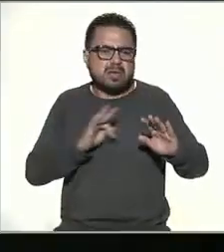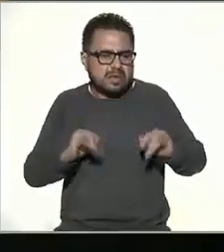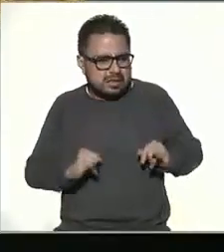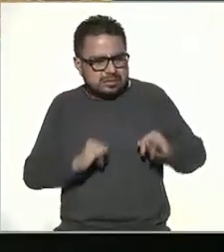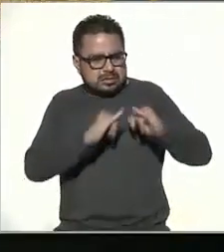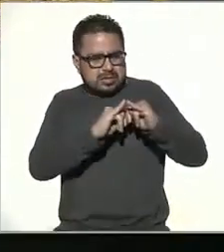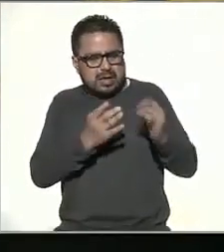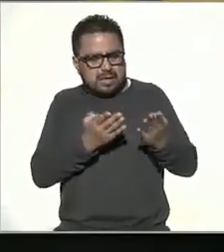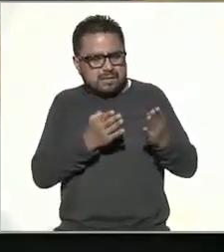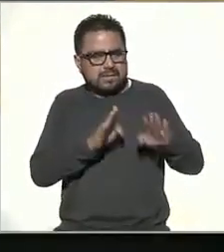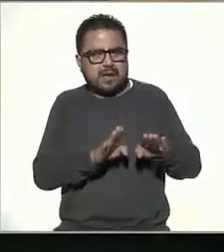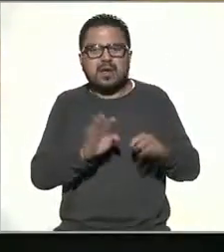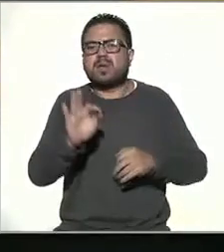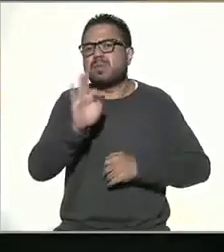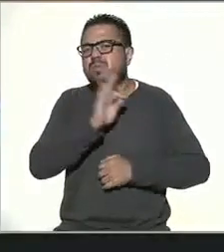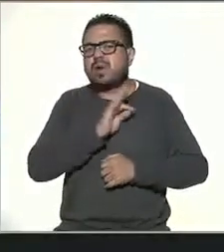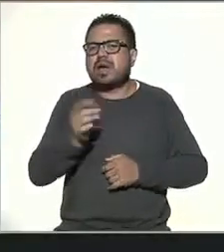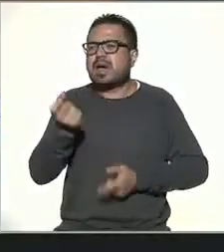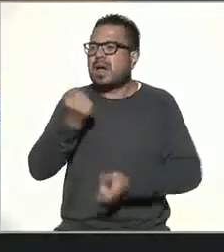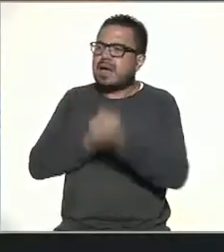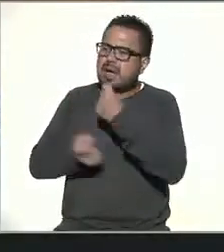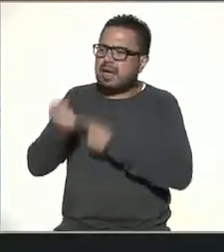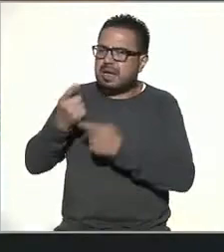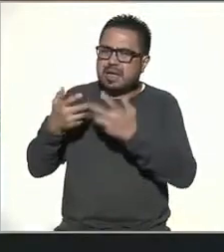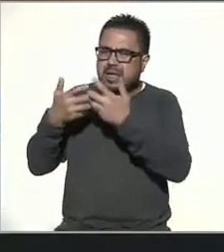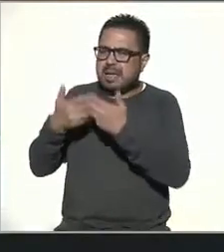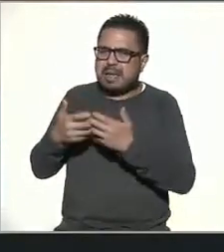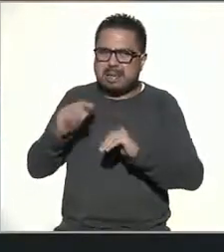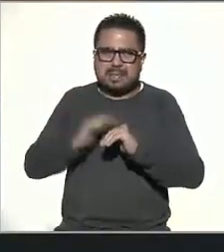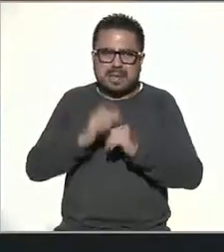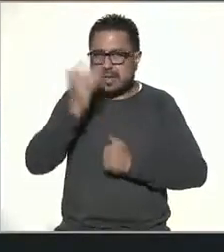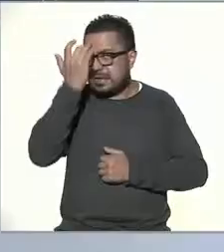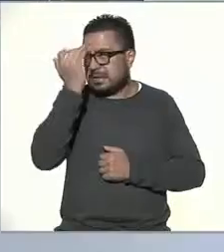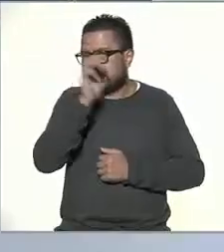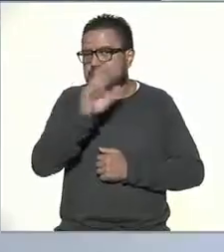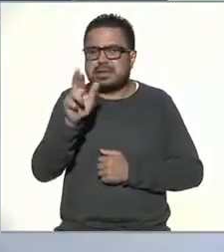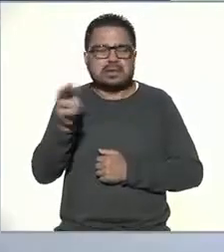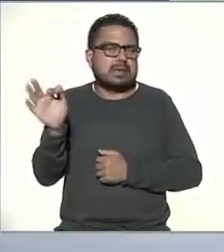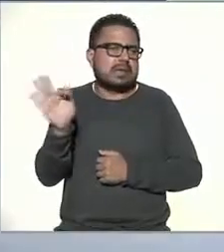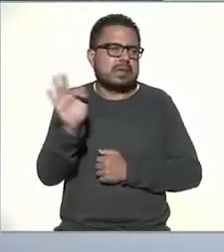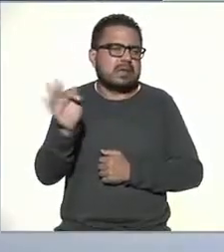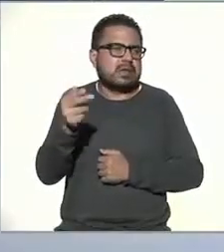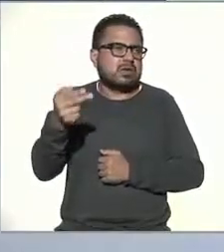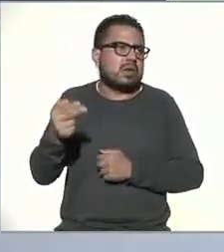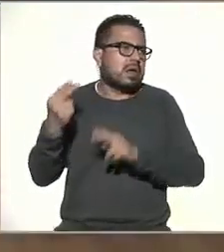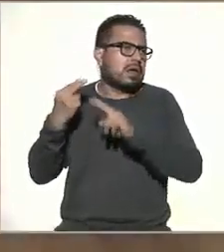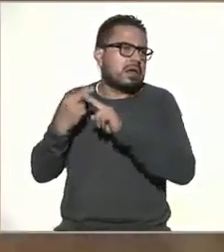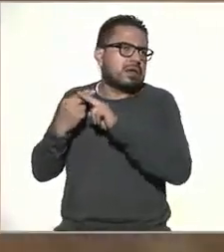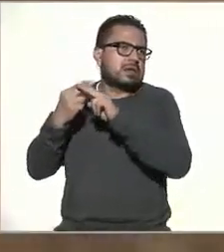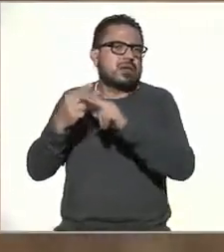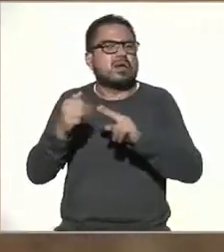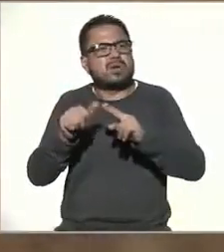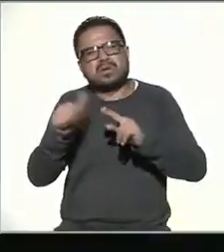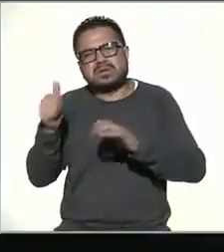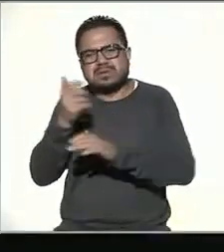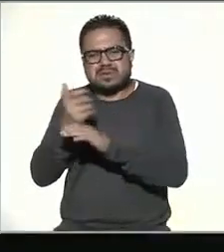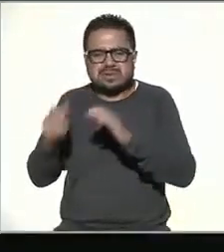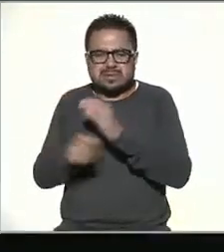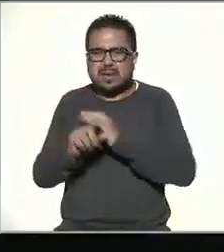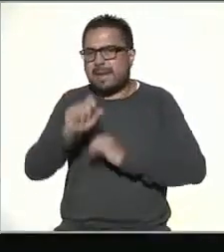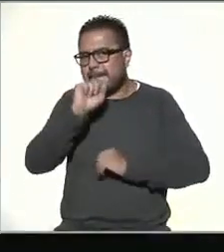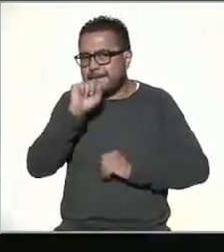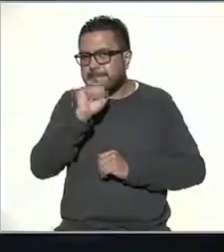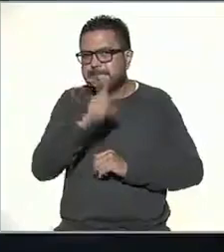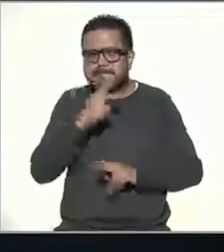bancarias puede ser de alguna empresa de gran renombre que finge tener un aniversario entre otras cuestiones puede ser